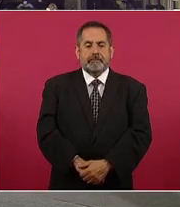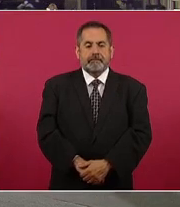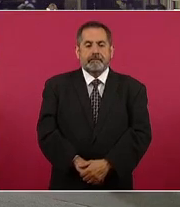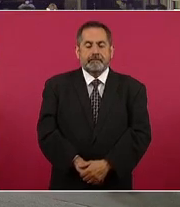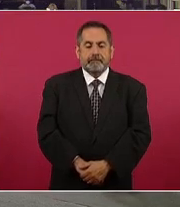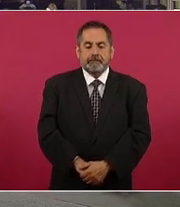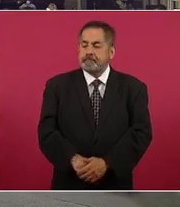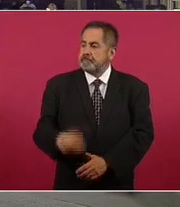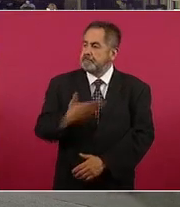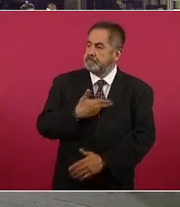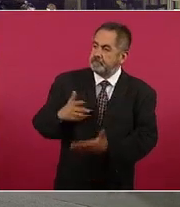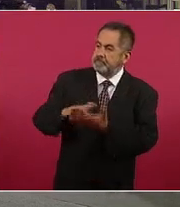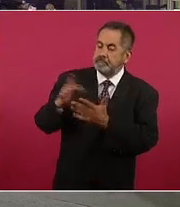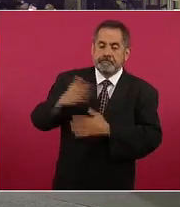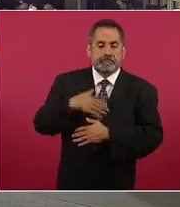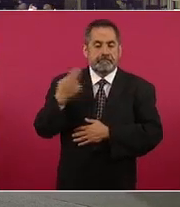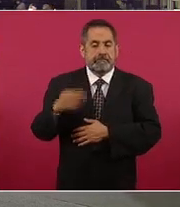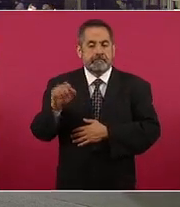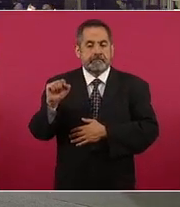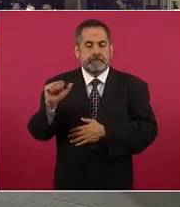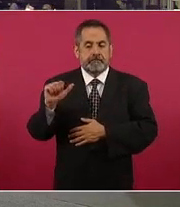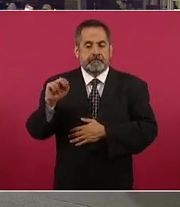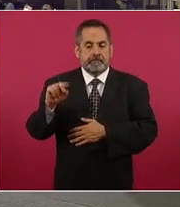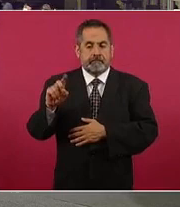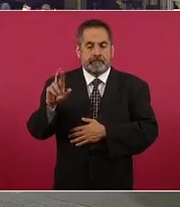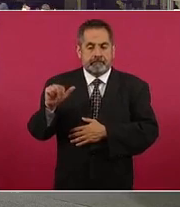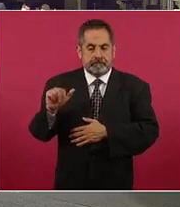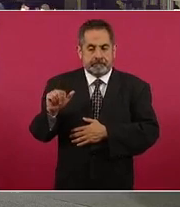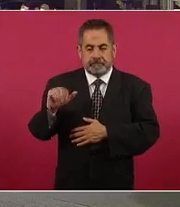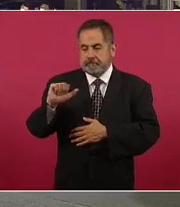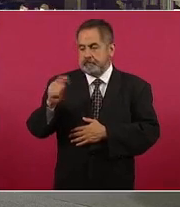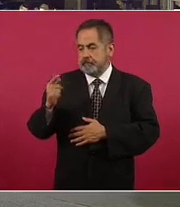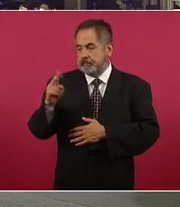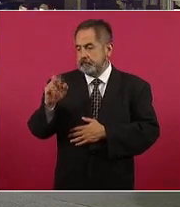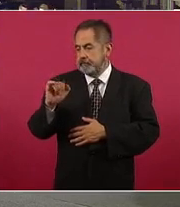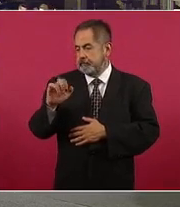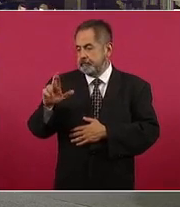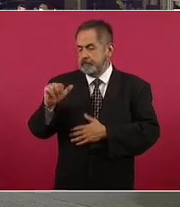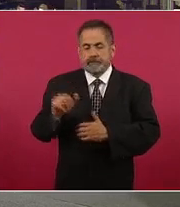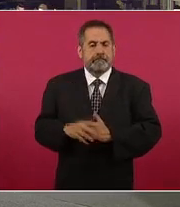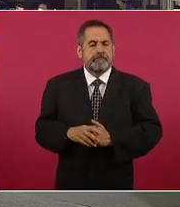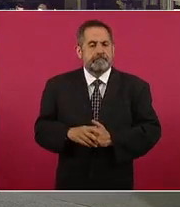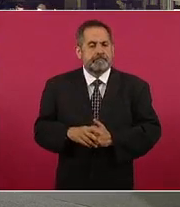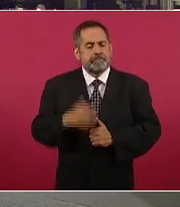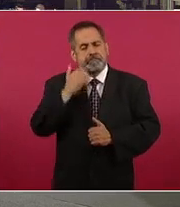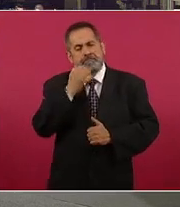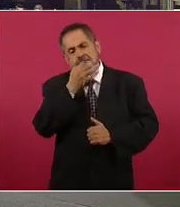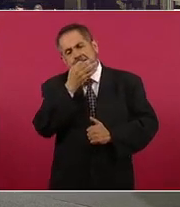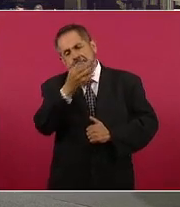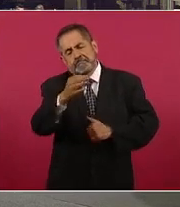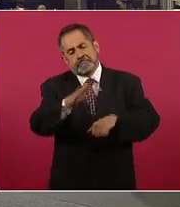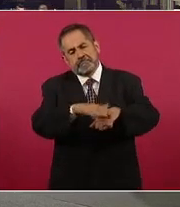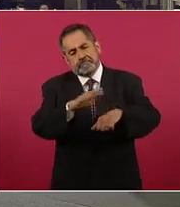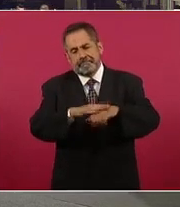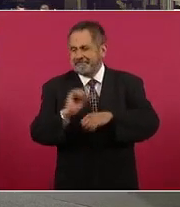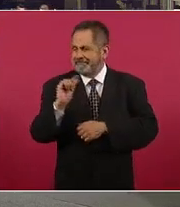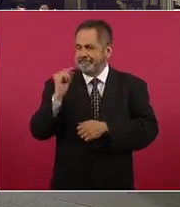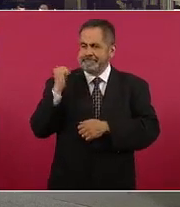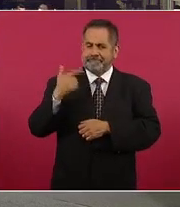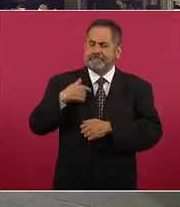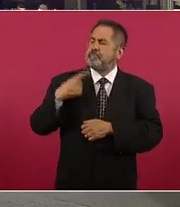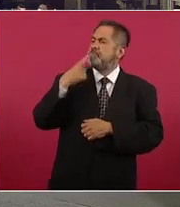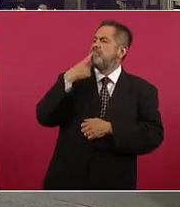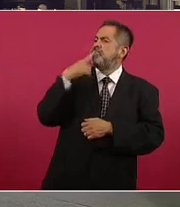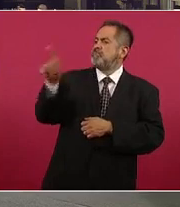Gracias, presidente. Sandra Aguilera, de Grupo de las Comunicaciones. Presidente, le quiero informar acerca de la última denuncia que hice,